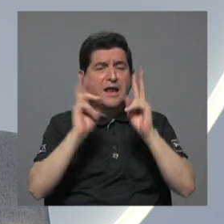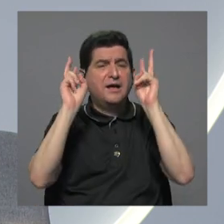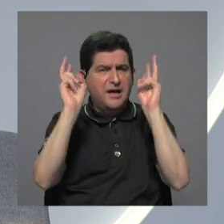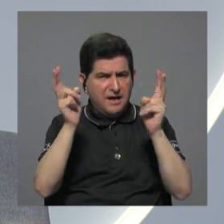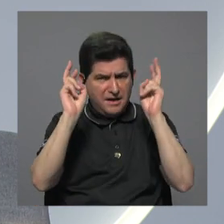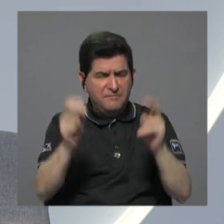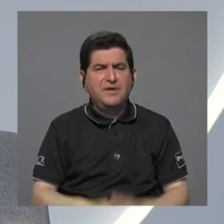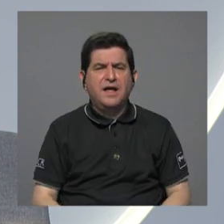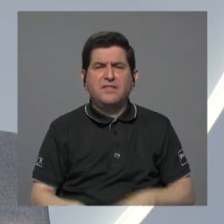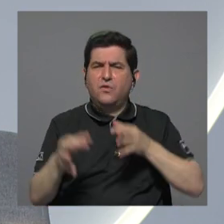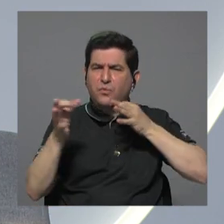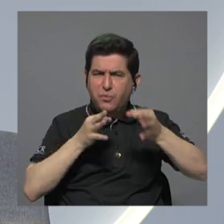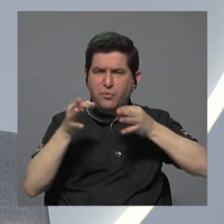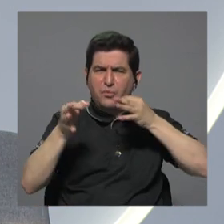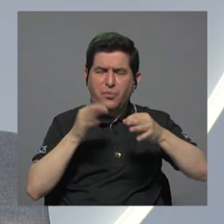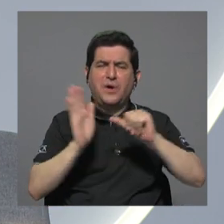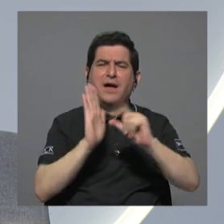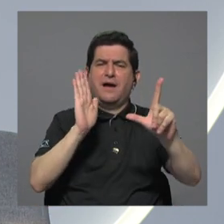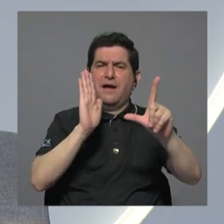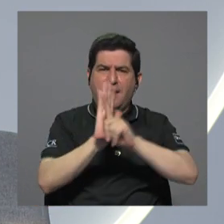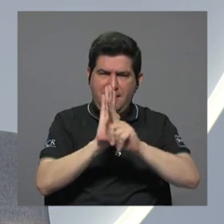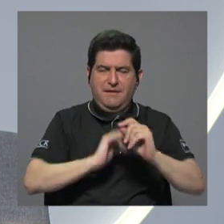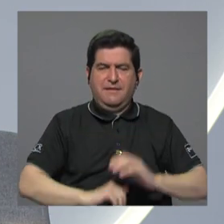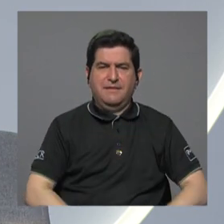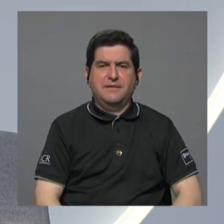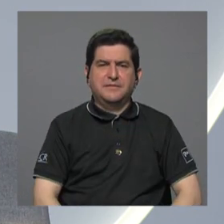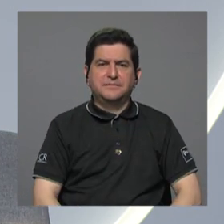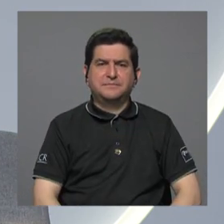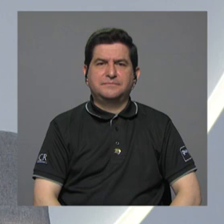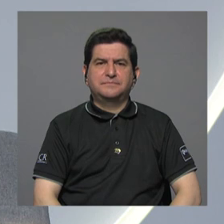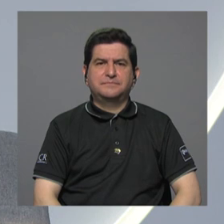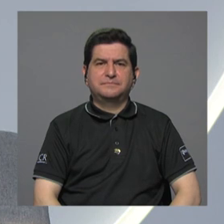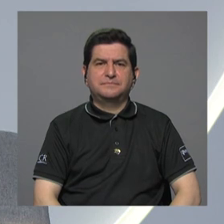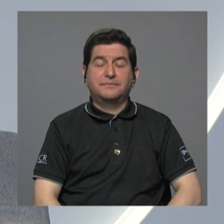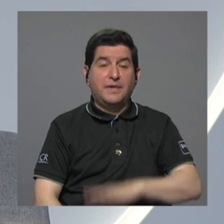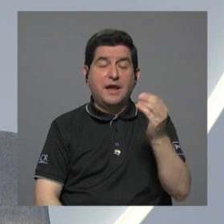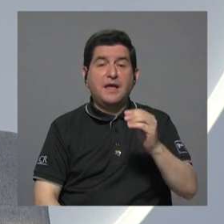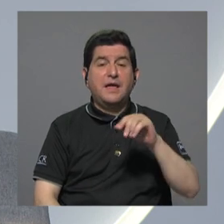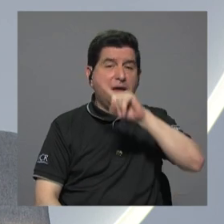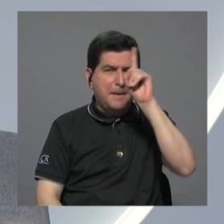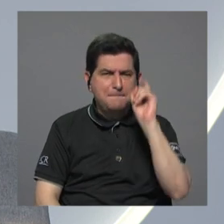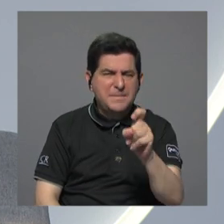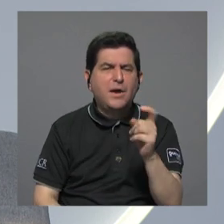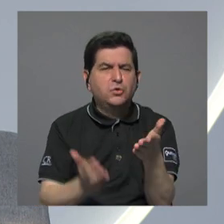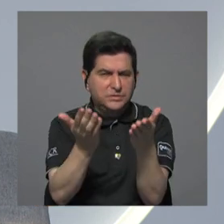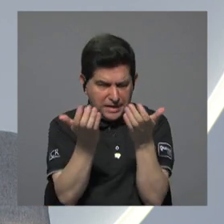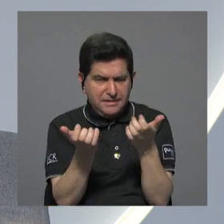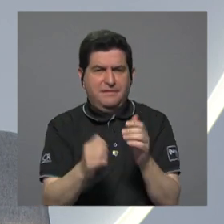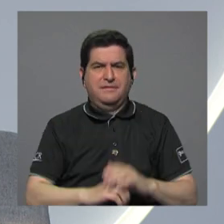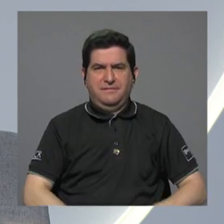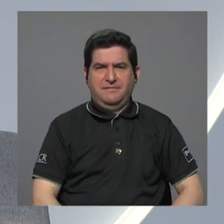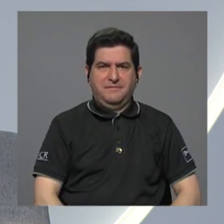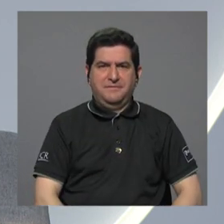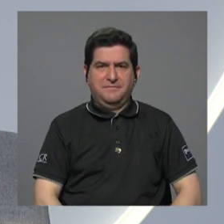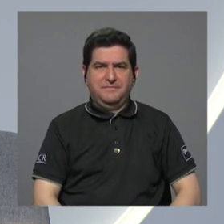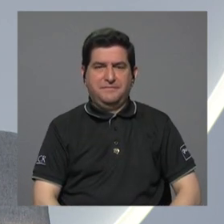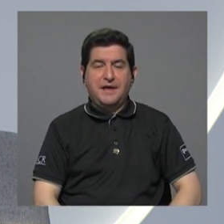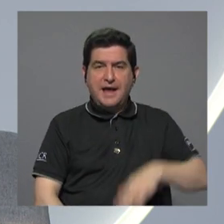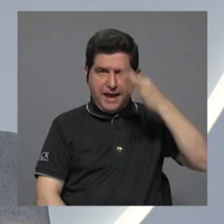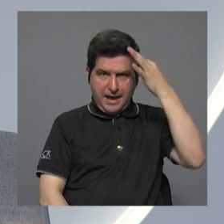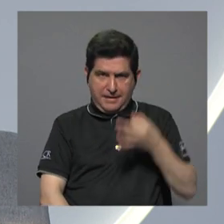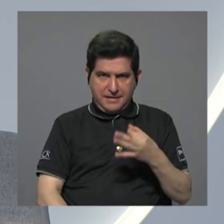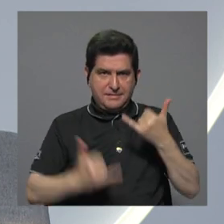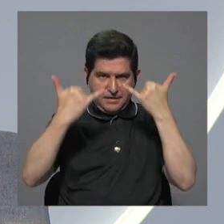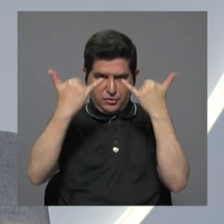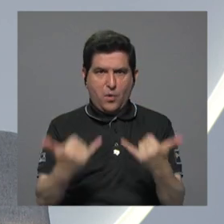este tema ampliamente en la Asamblea Legislativa y queremos preguntarle cuál es la posición